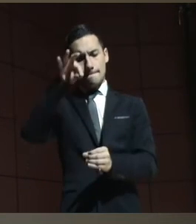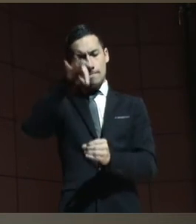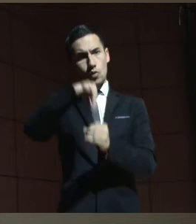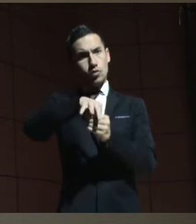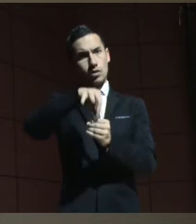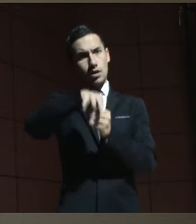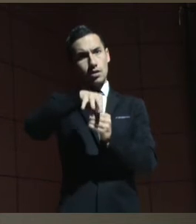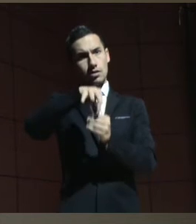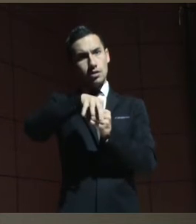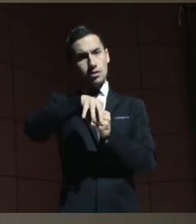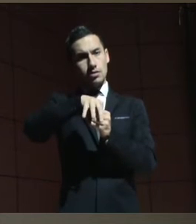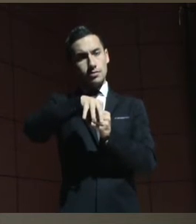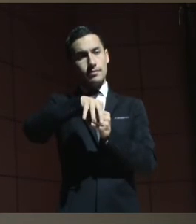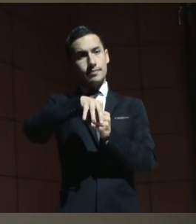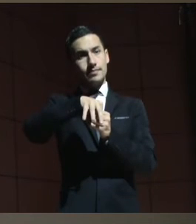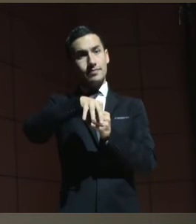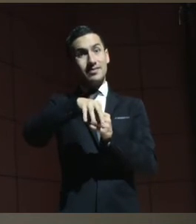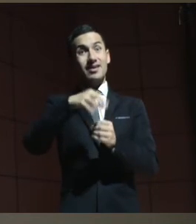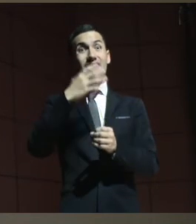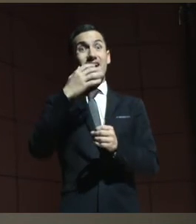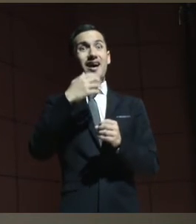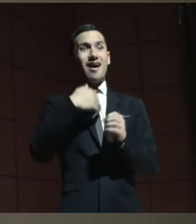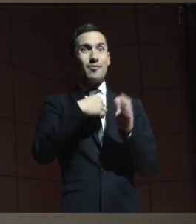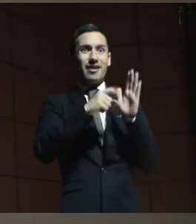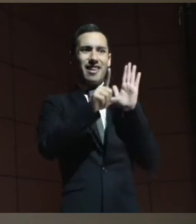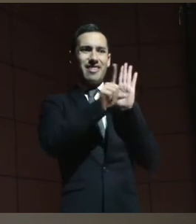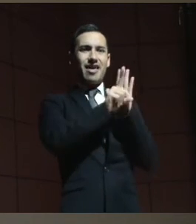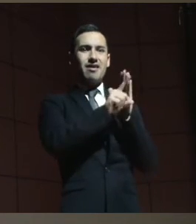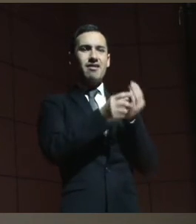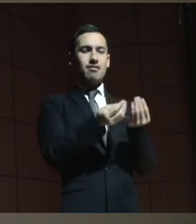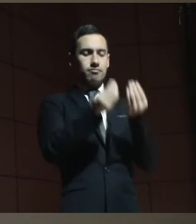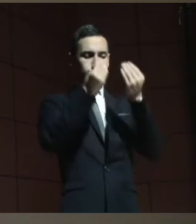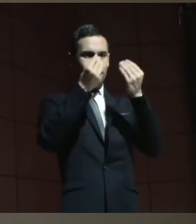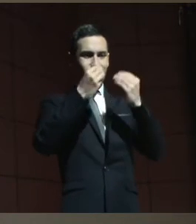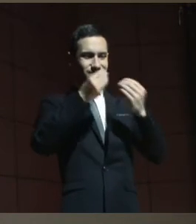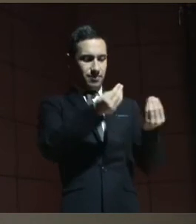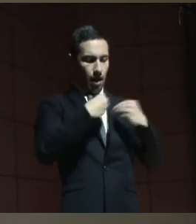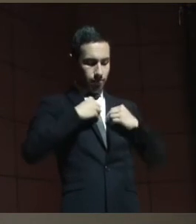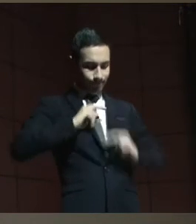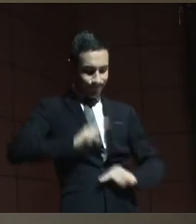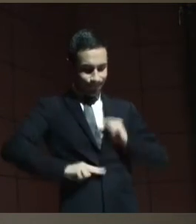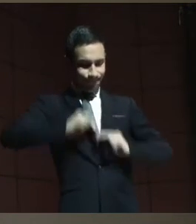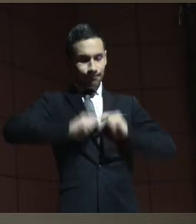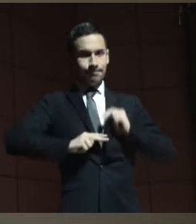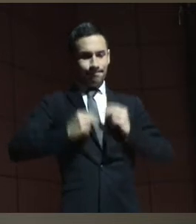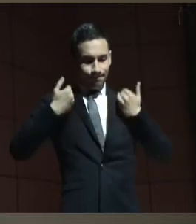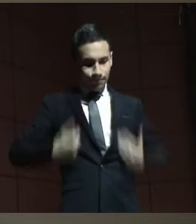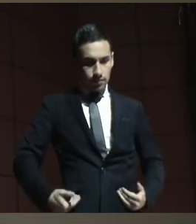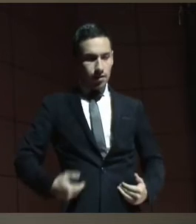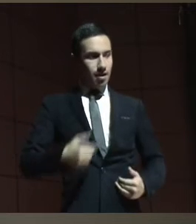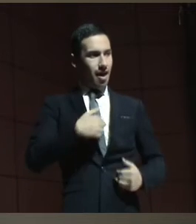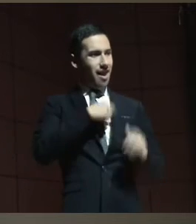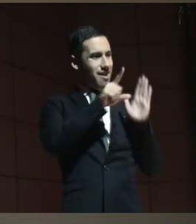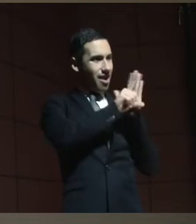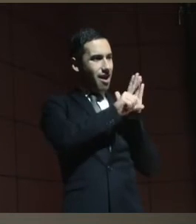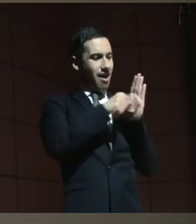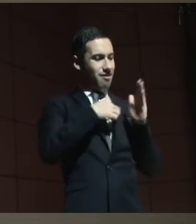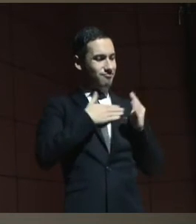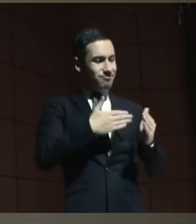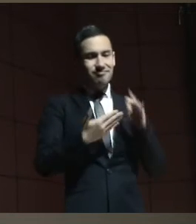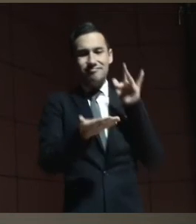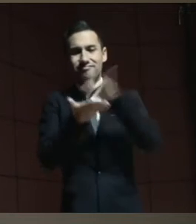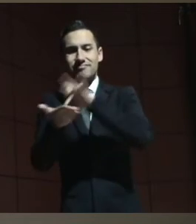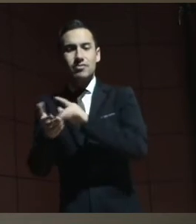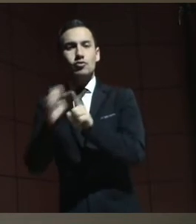Y es porque la ley nos funda, porque la ley nos hace, y porque la ley nos hace parte activa de la sociedad. Por